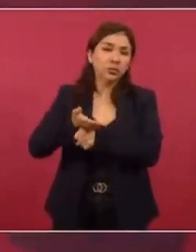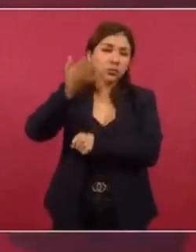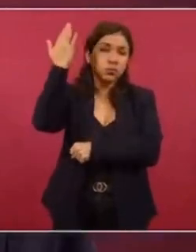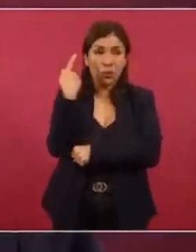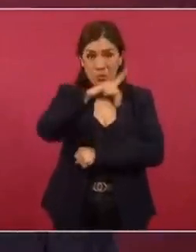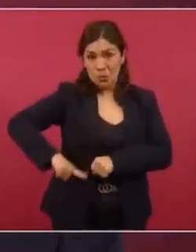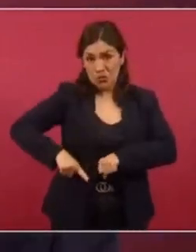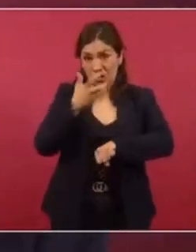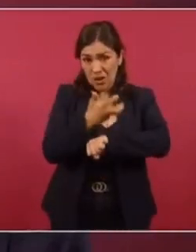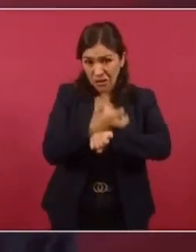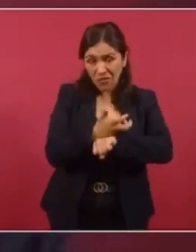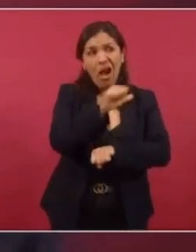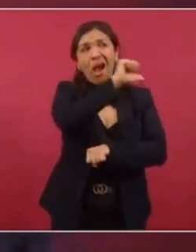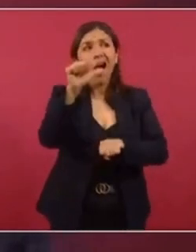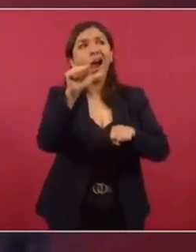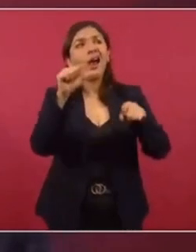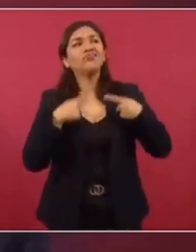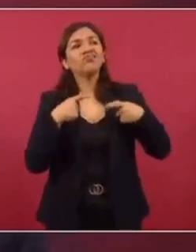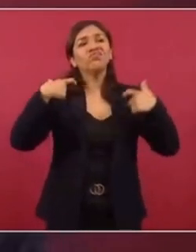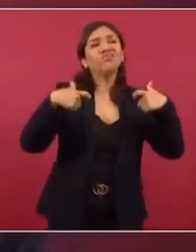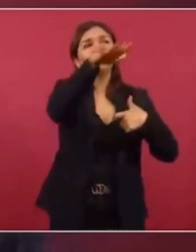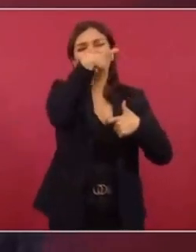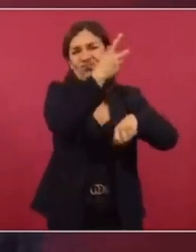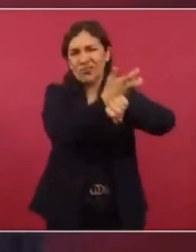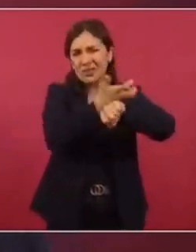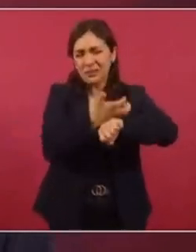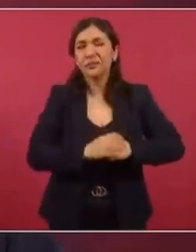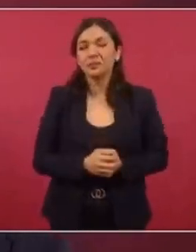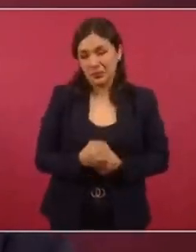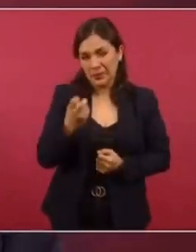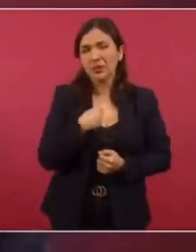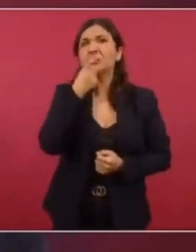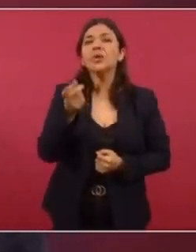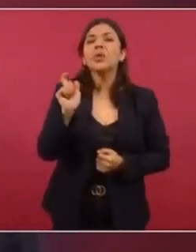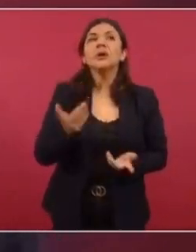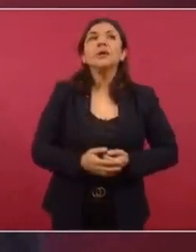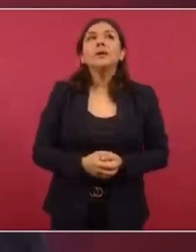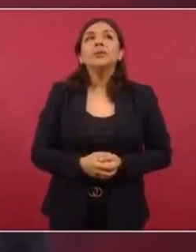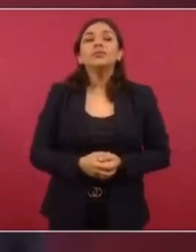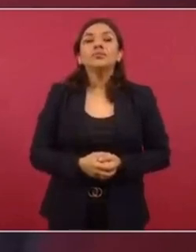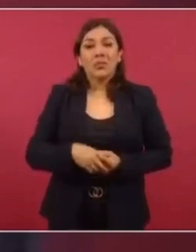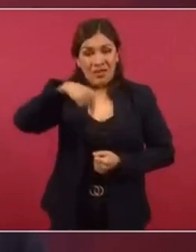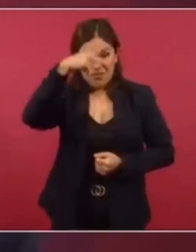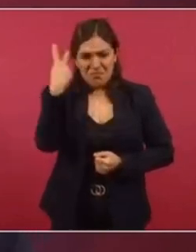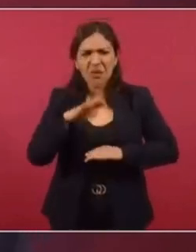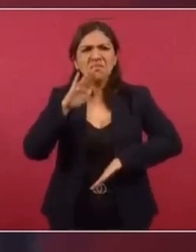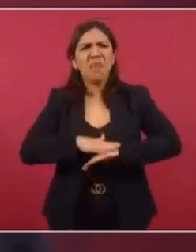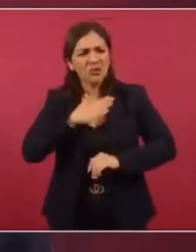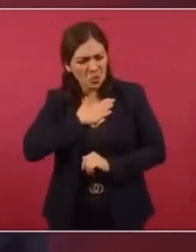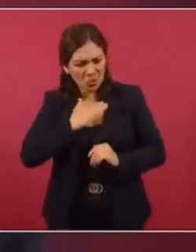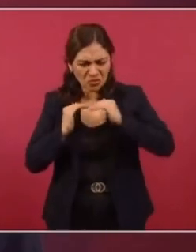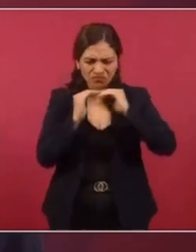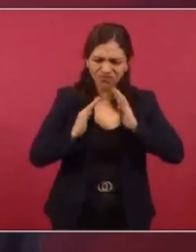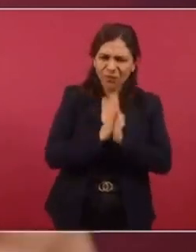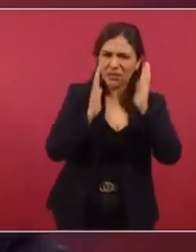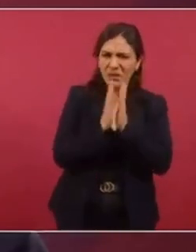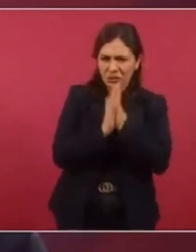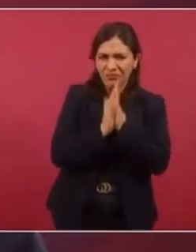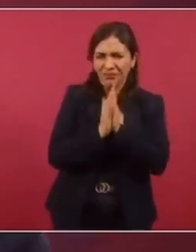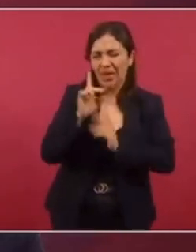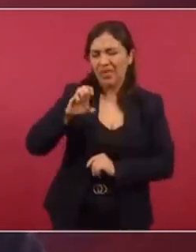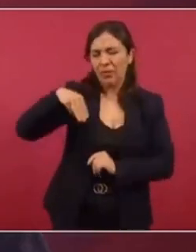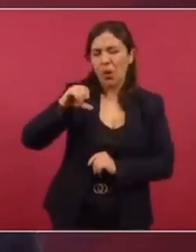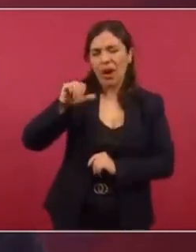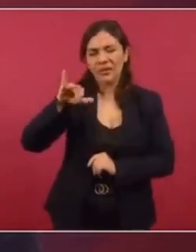En el gobierno de Estados Unidos y en las élites de Estados Unidos. Cuando hablo de que tenemos más democracia nosotros que ellos, es porque